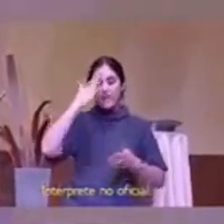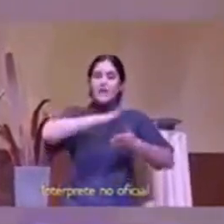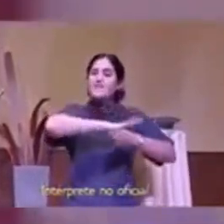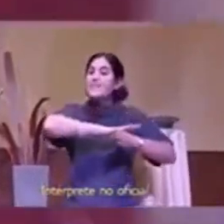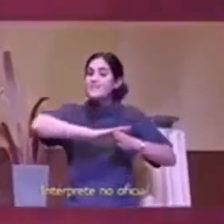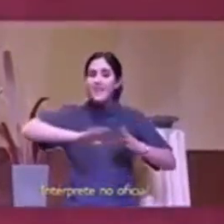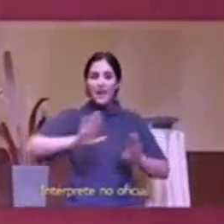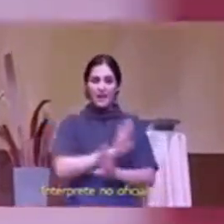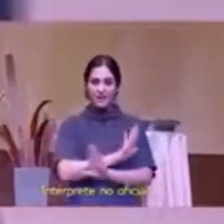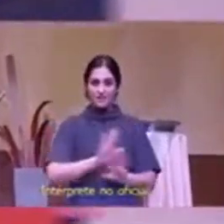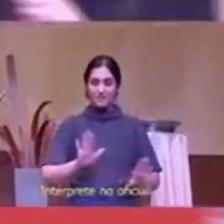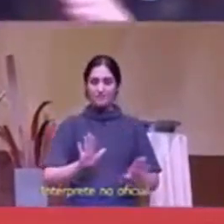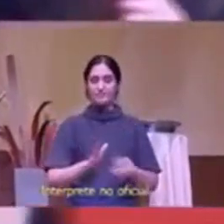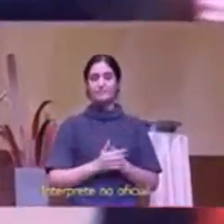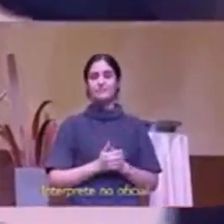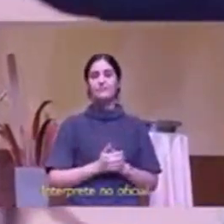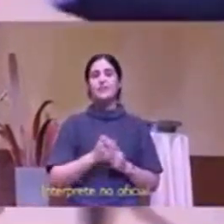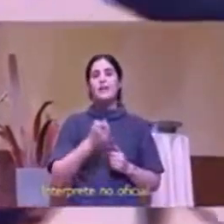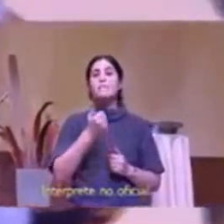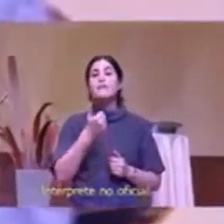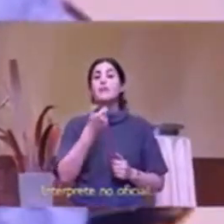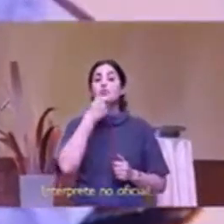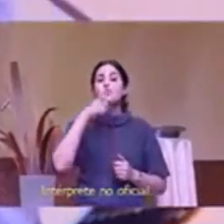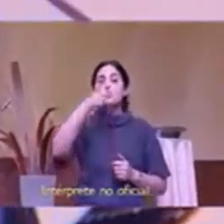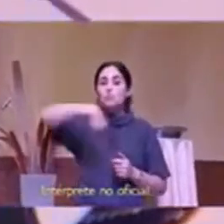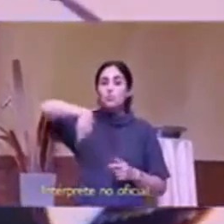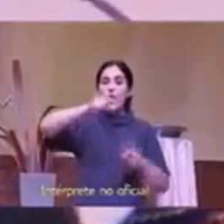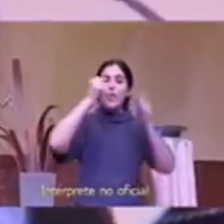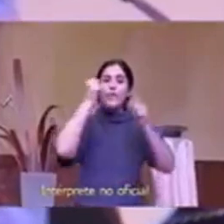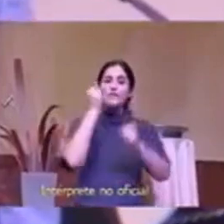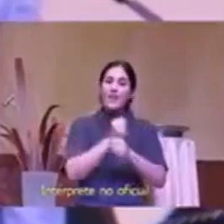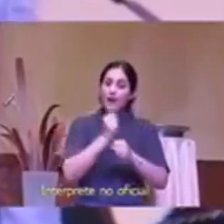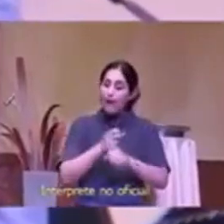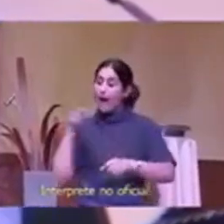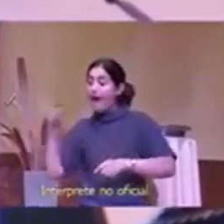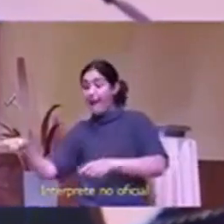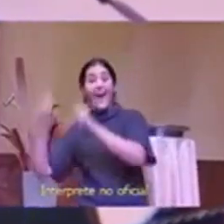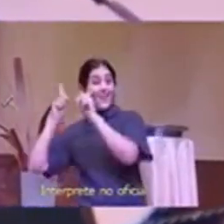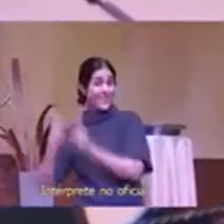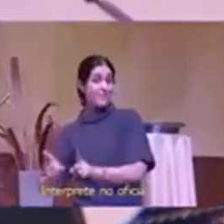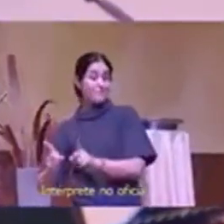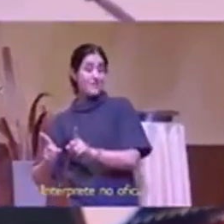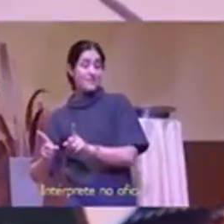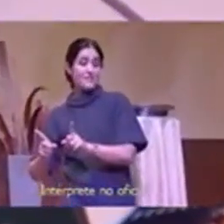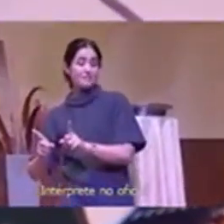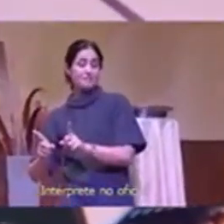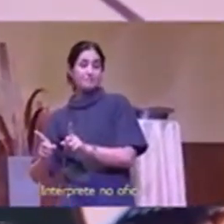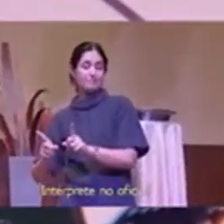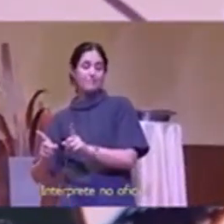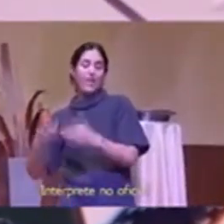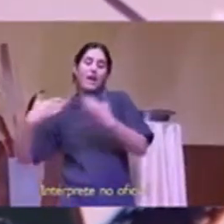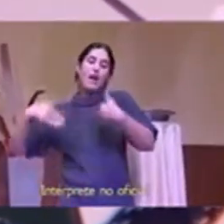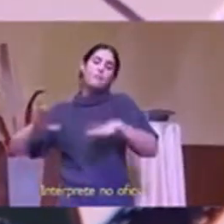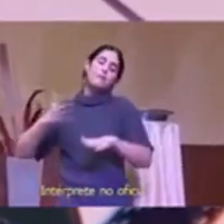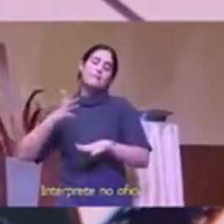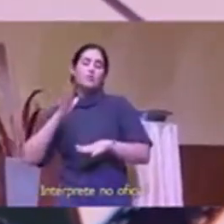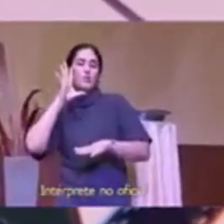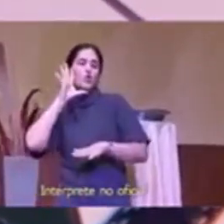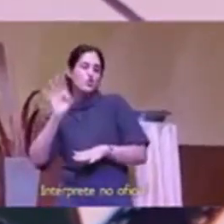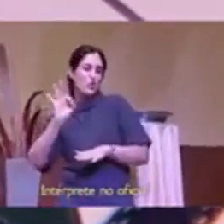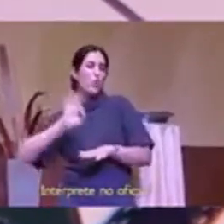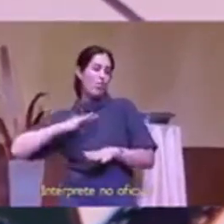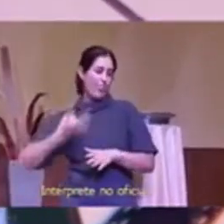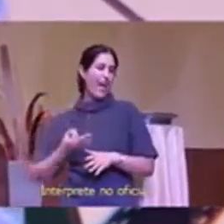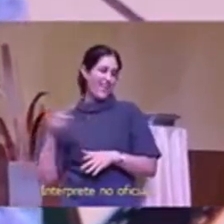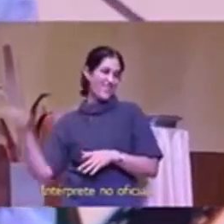ministran acá también les va a llevar 50 años